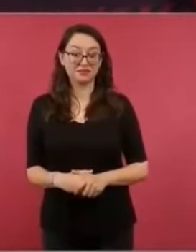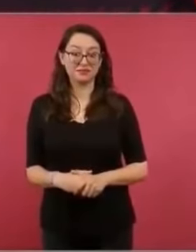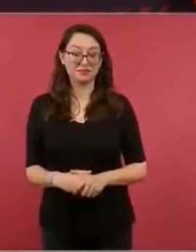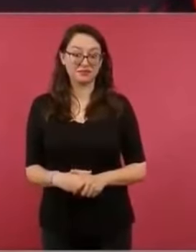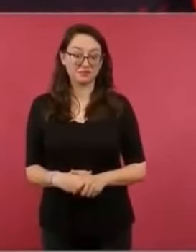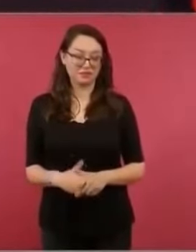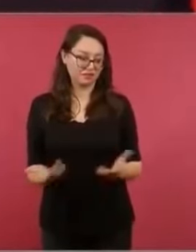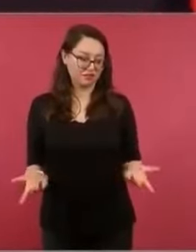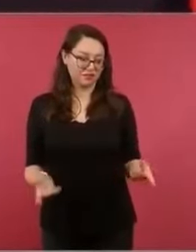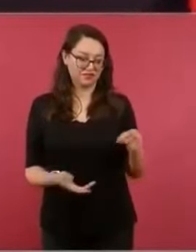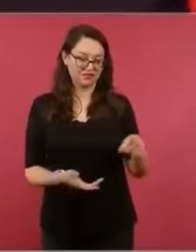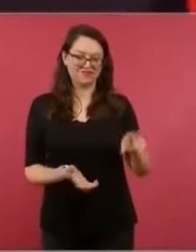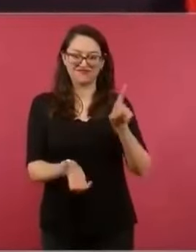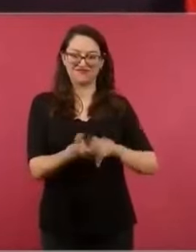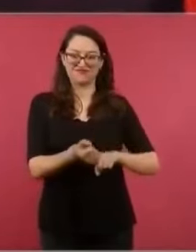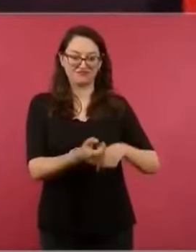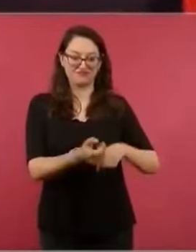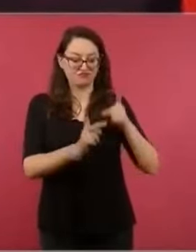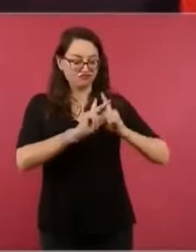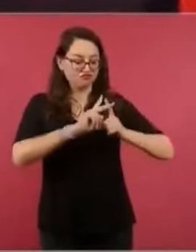ya con las boletas.